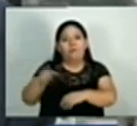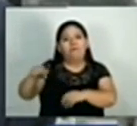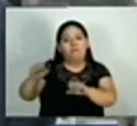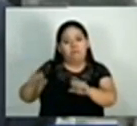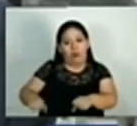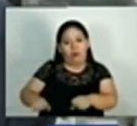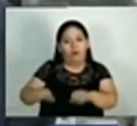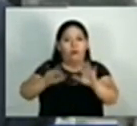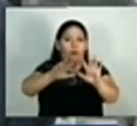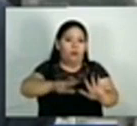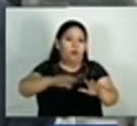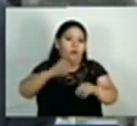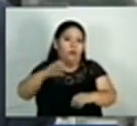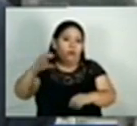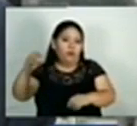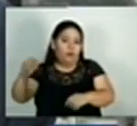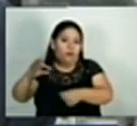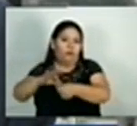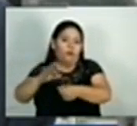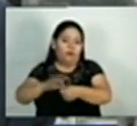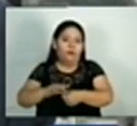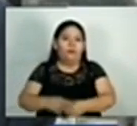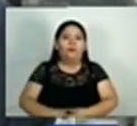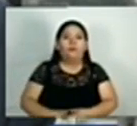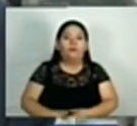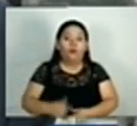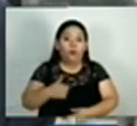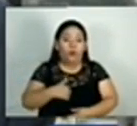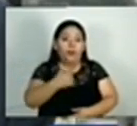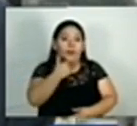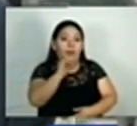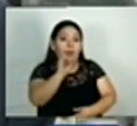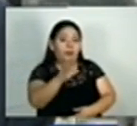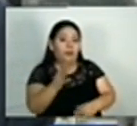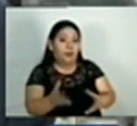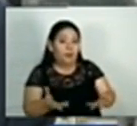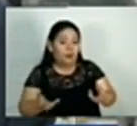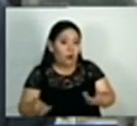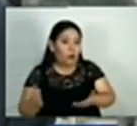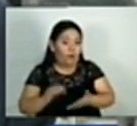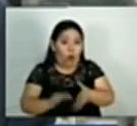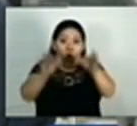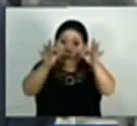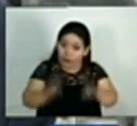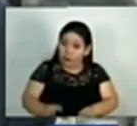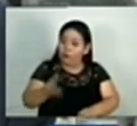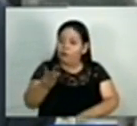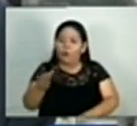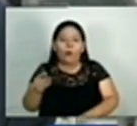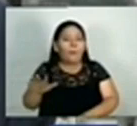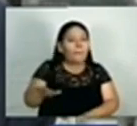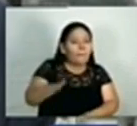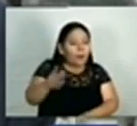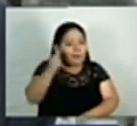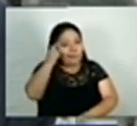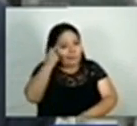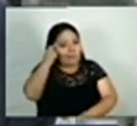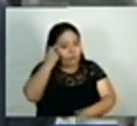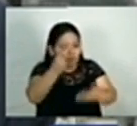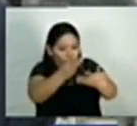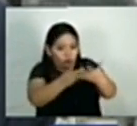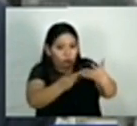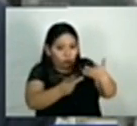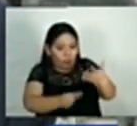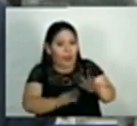800.000 votos del exterior. Quiero reiterar que estos no son datos oficiales, son datos todavía de que